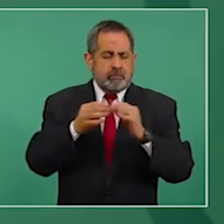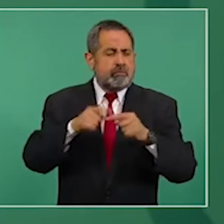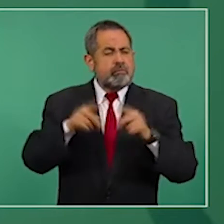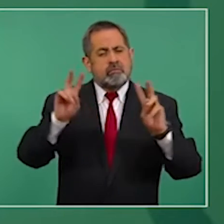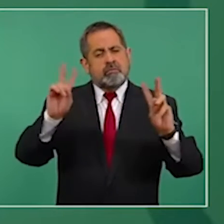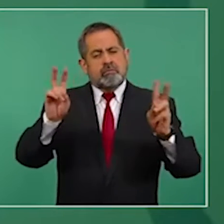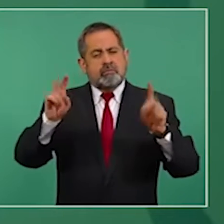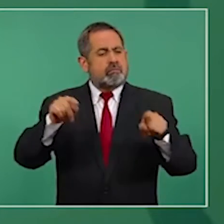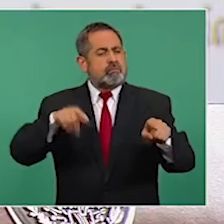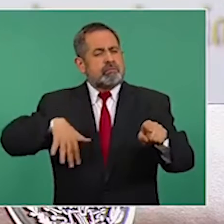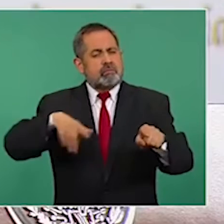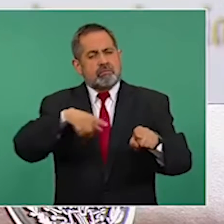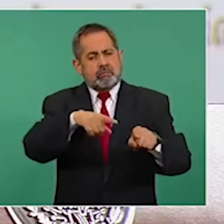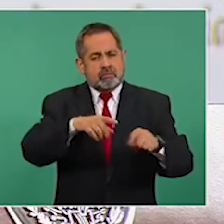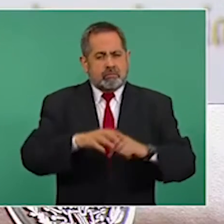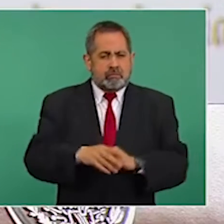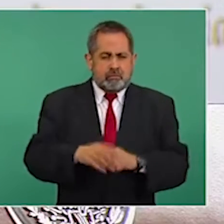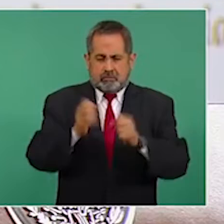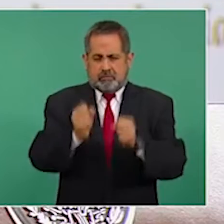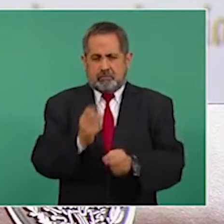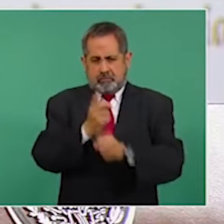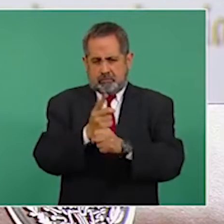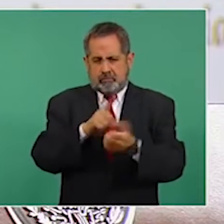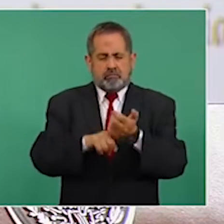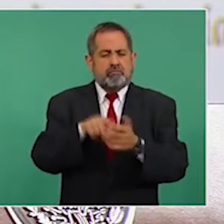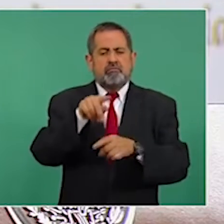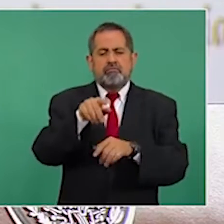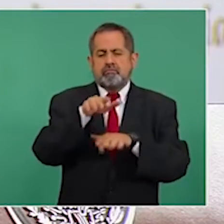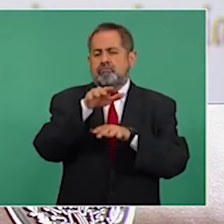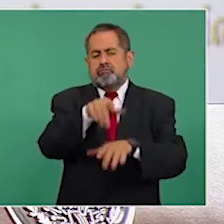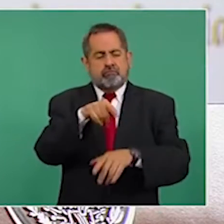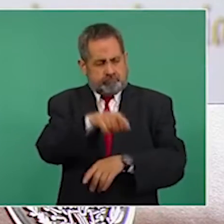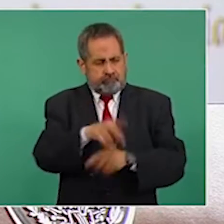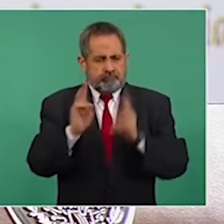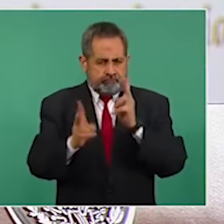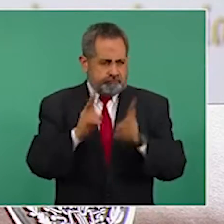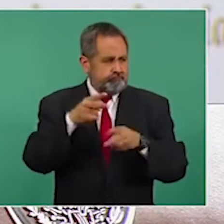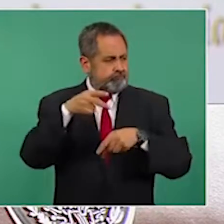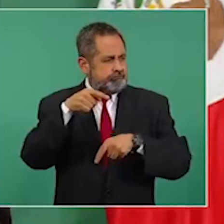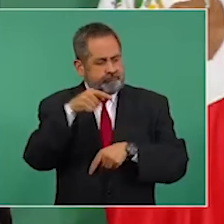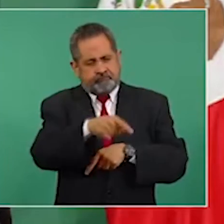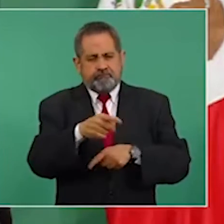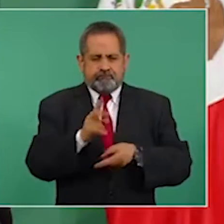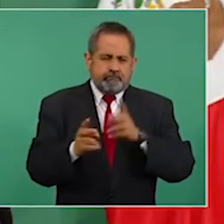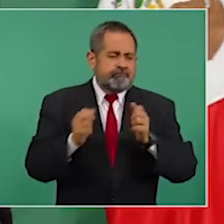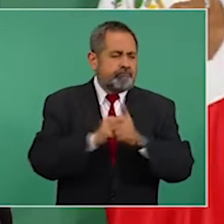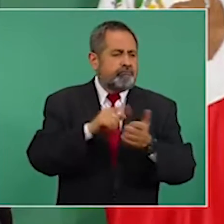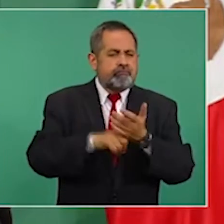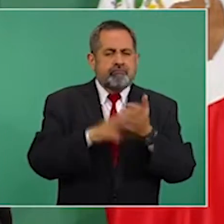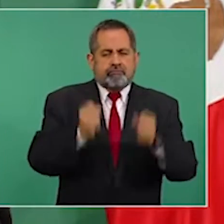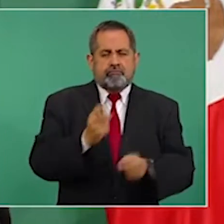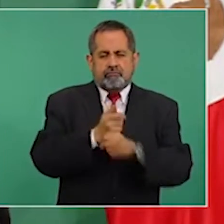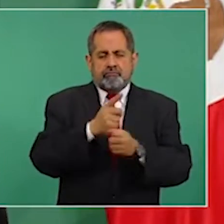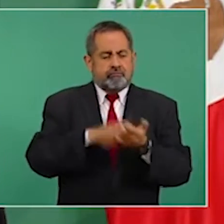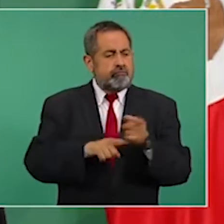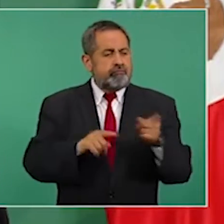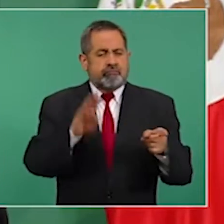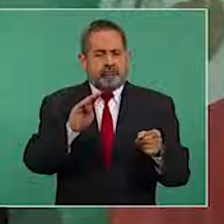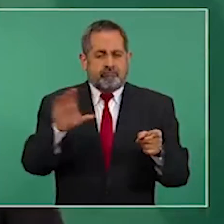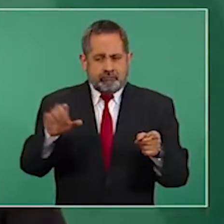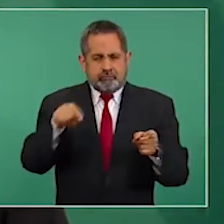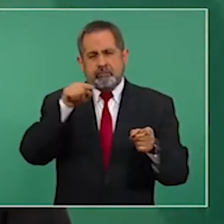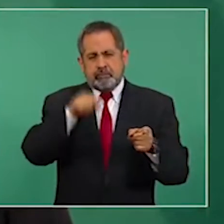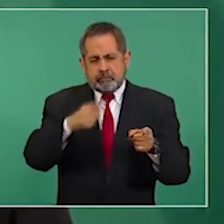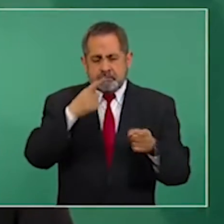tema, por tu pregunta, es seguridad, es reforzar a Baja California, como